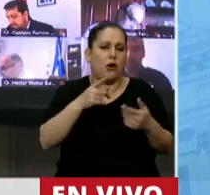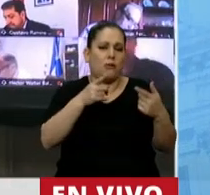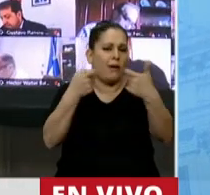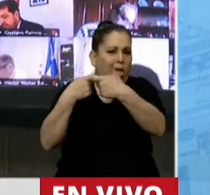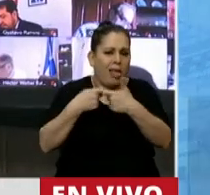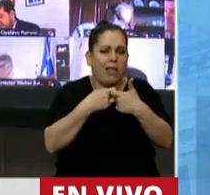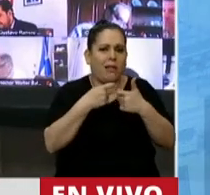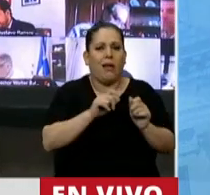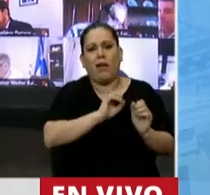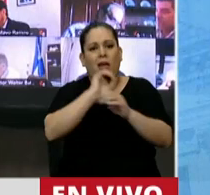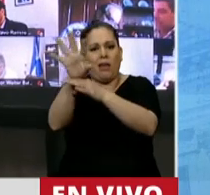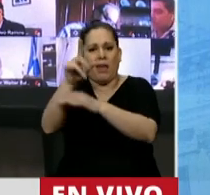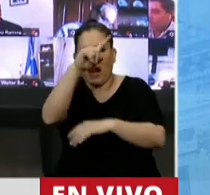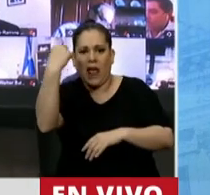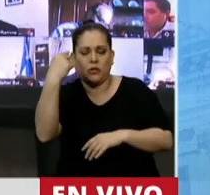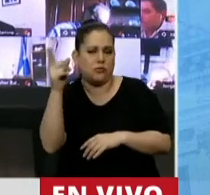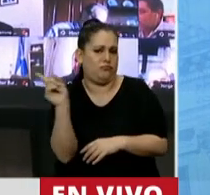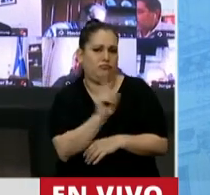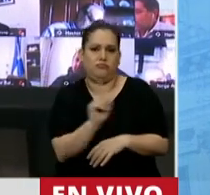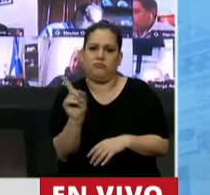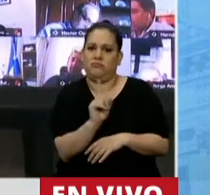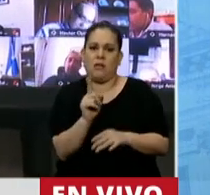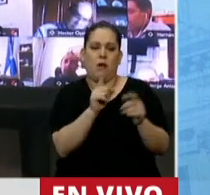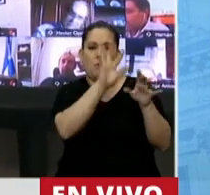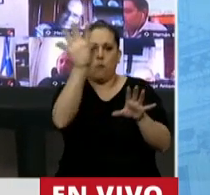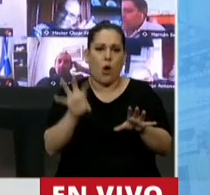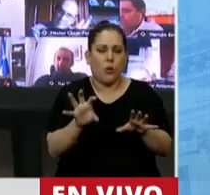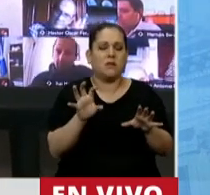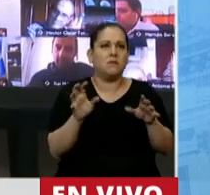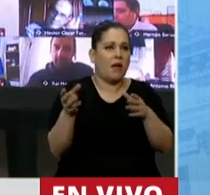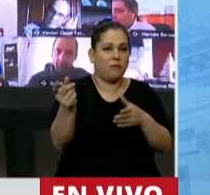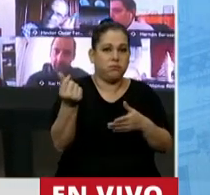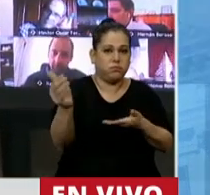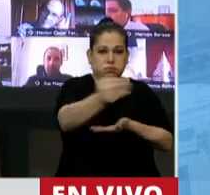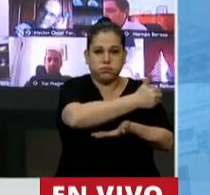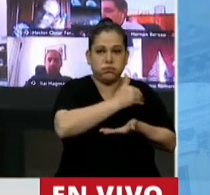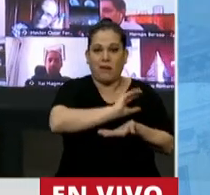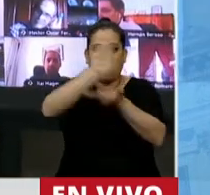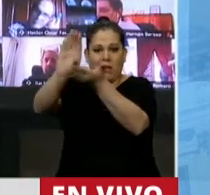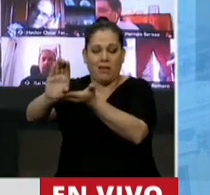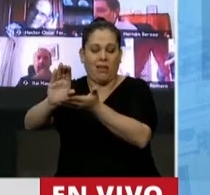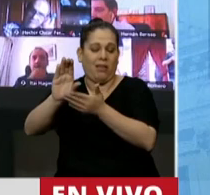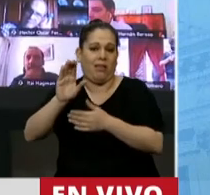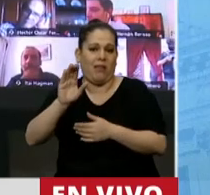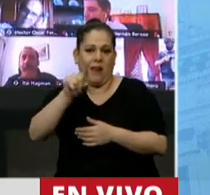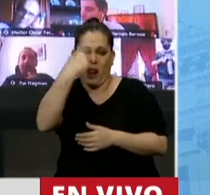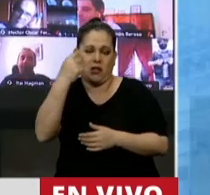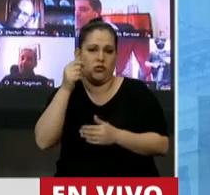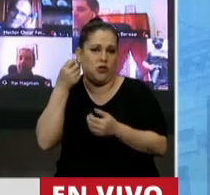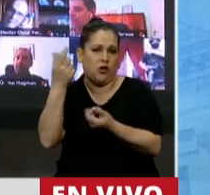a Nación. Este no va a ser un impuesto coparticipable con las provincias. Es un impuesto grosero,